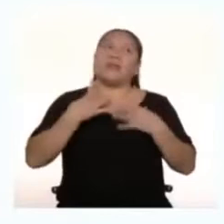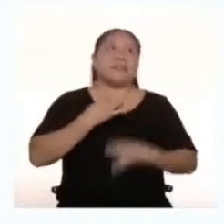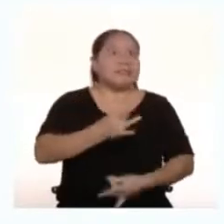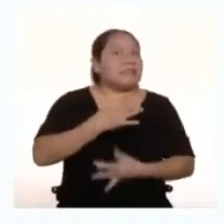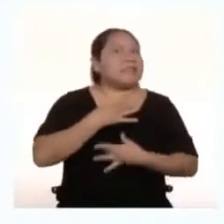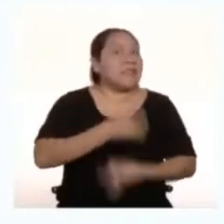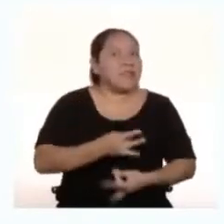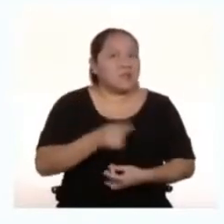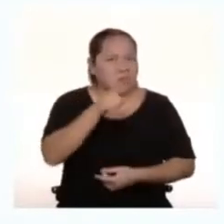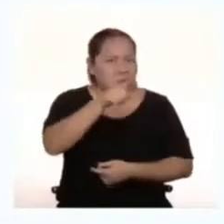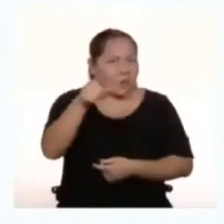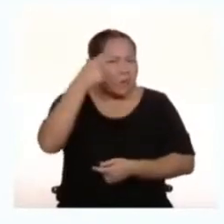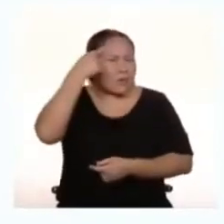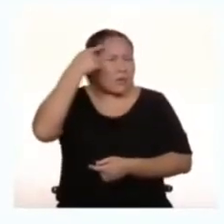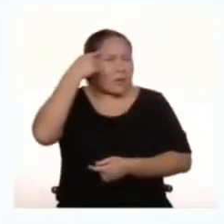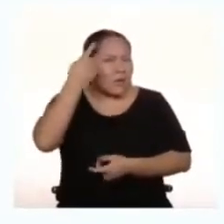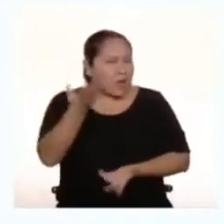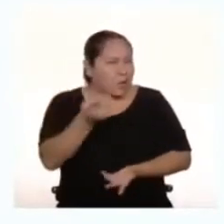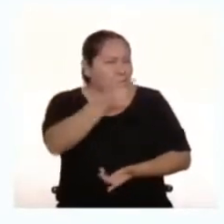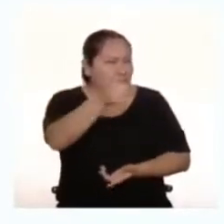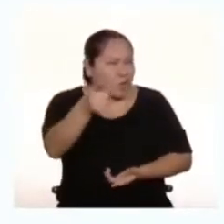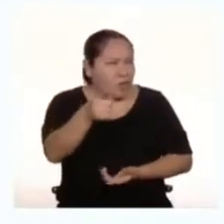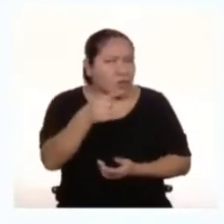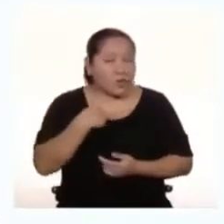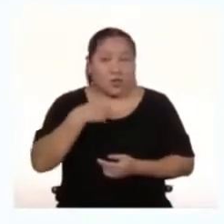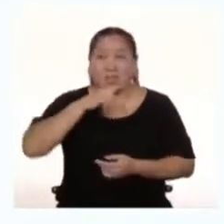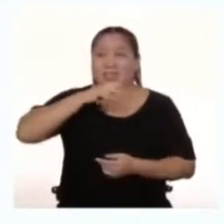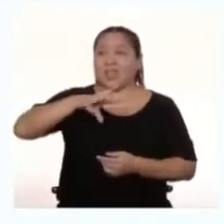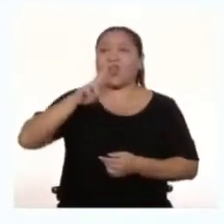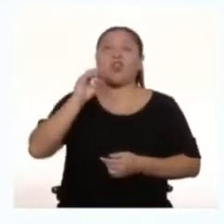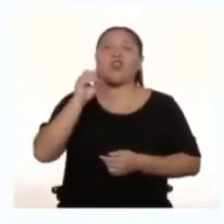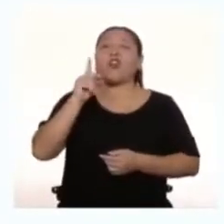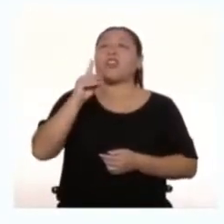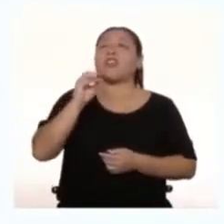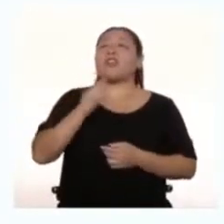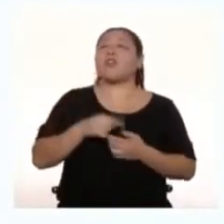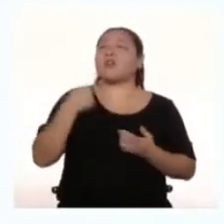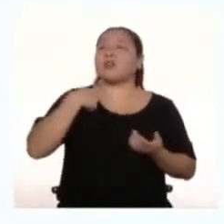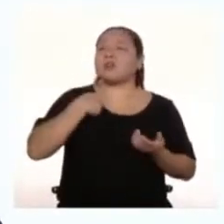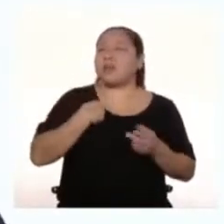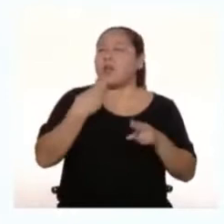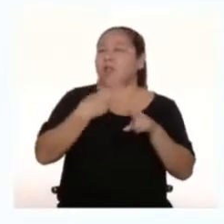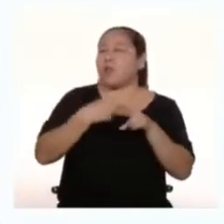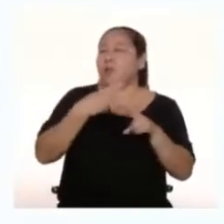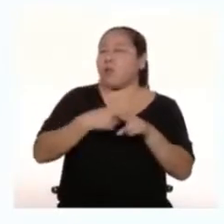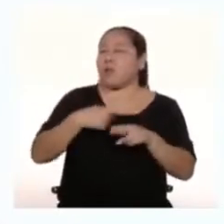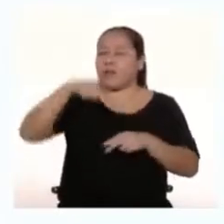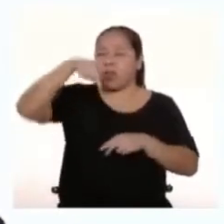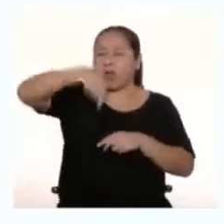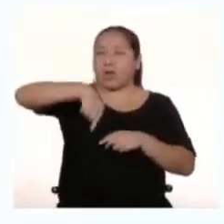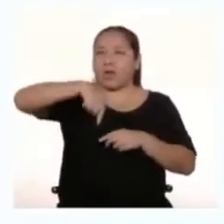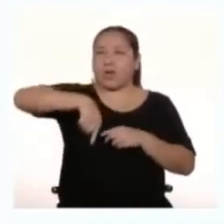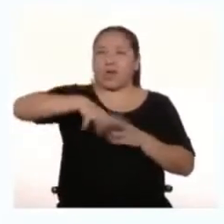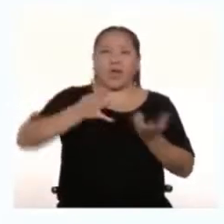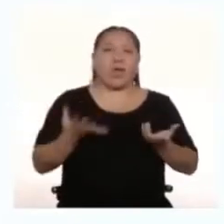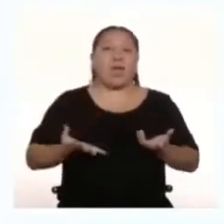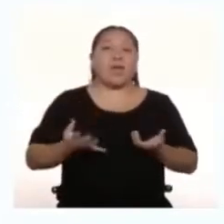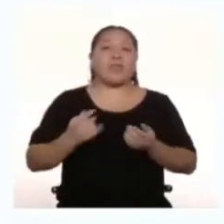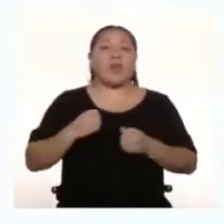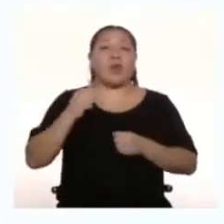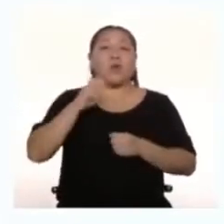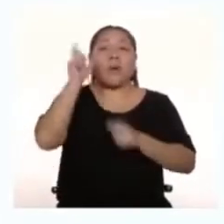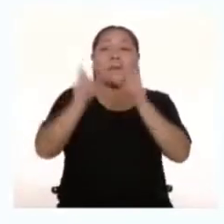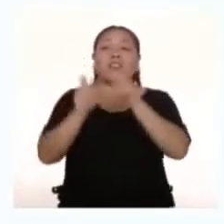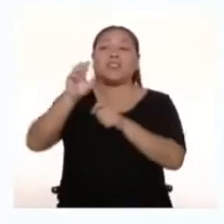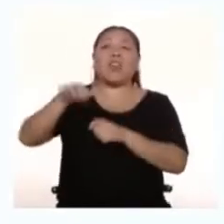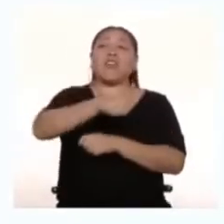¿Qué pensarían si yo les dijera que Rodrigo Chávez es en verdad el nombre terrícola De un superhéroe que viene del